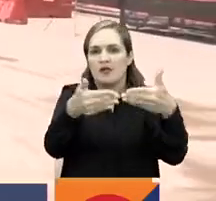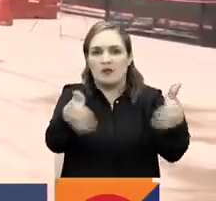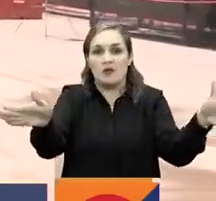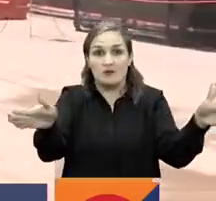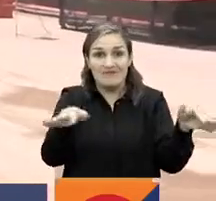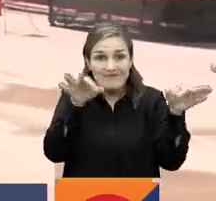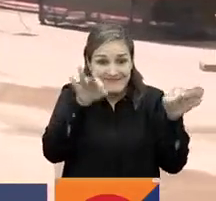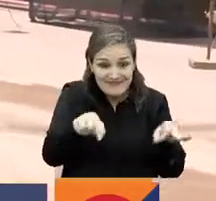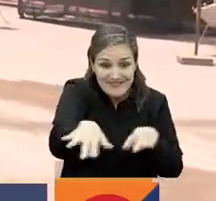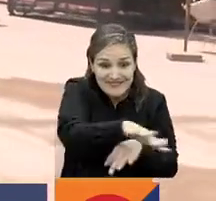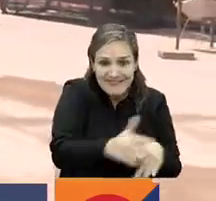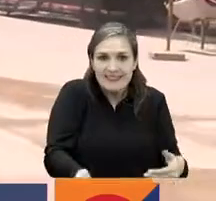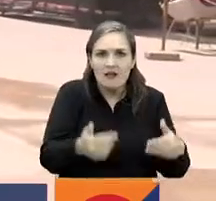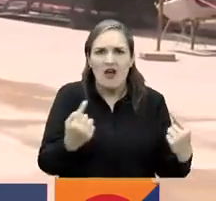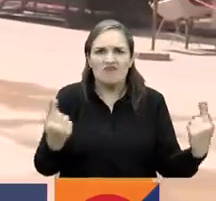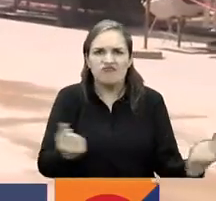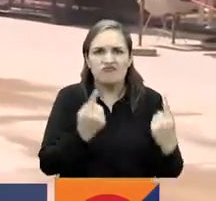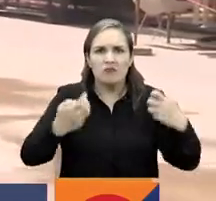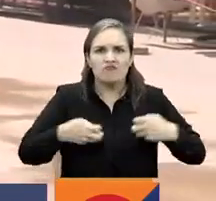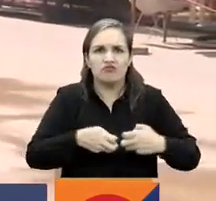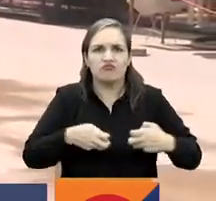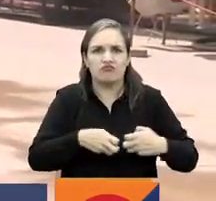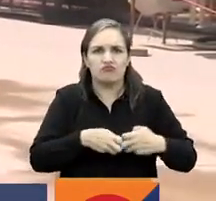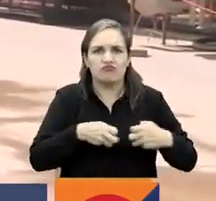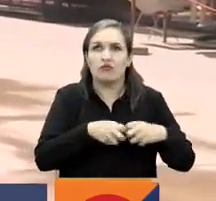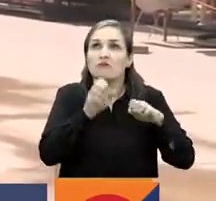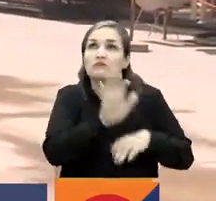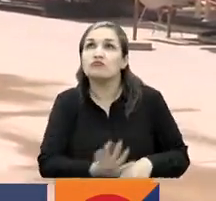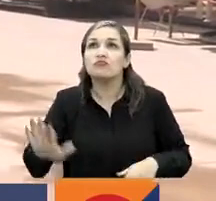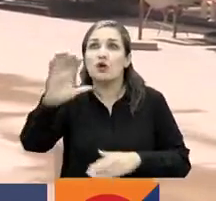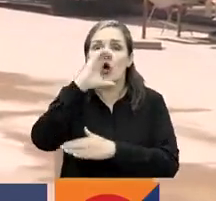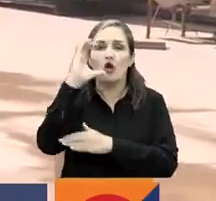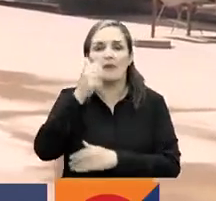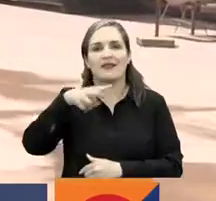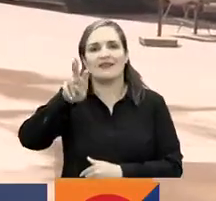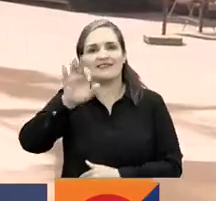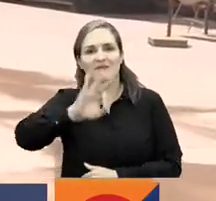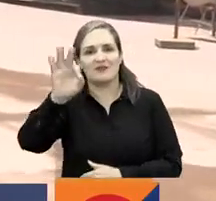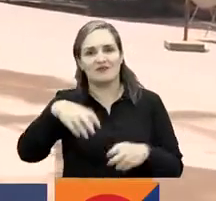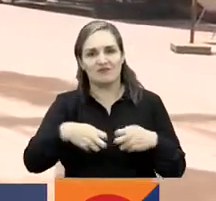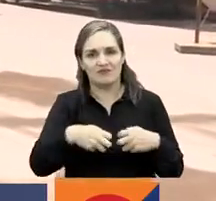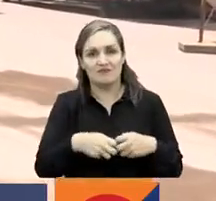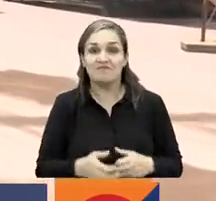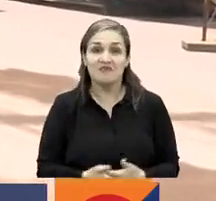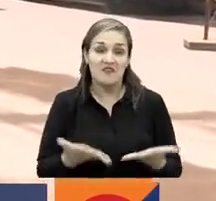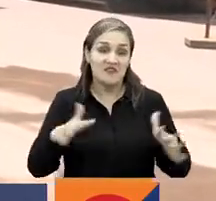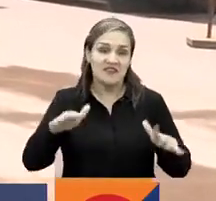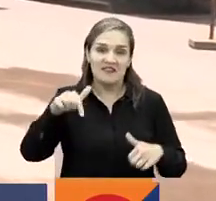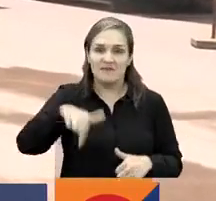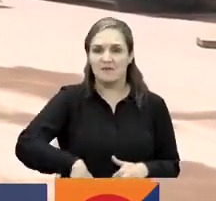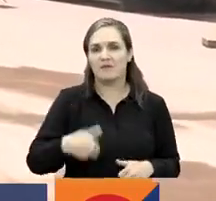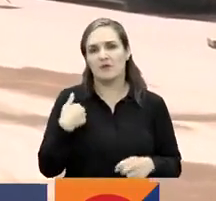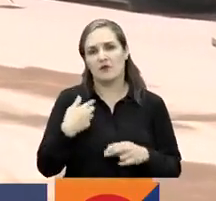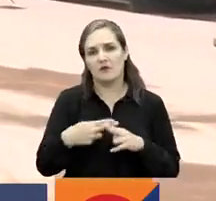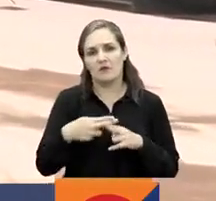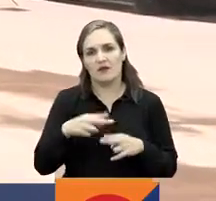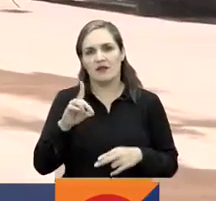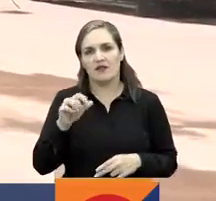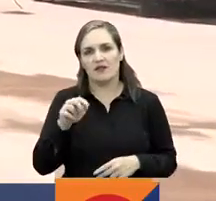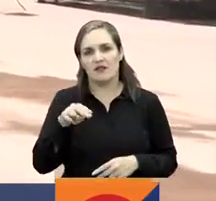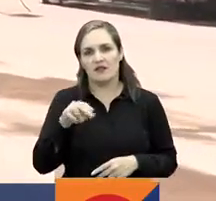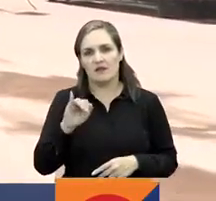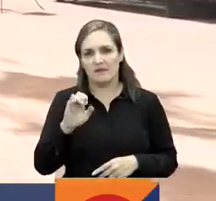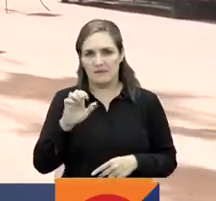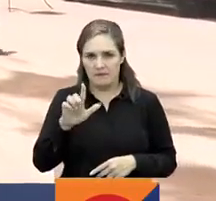17% de energía en todo el país. Yo me despido desde acá, desde Hidroituango, Dani Carlos Correa, RTBC Noticias